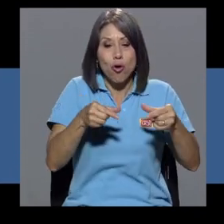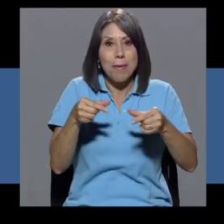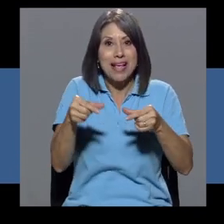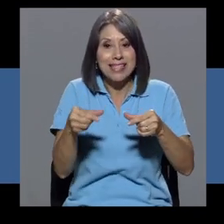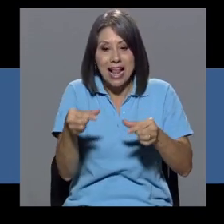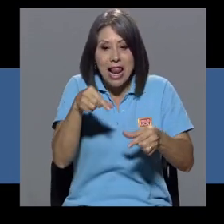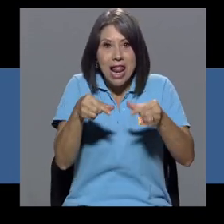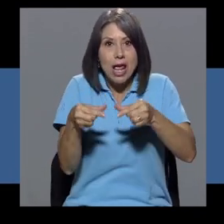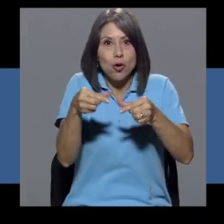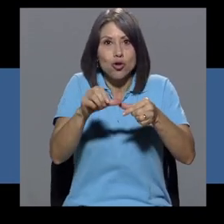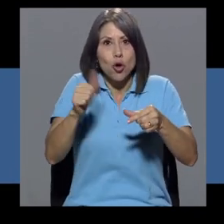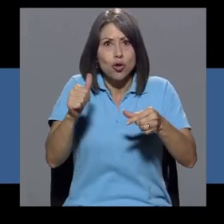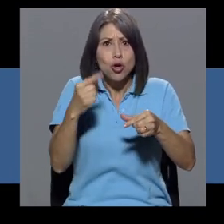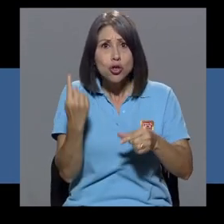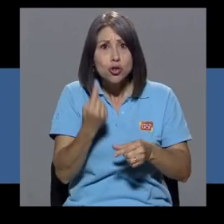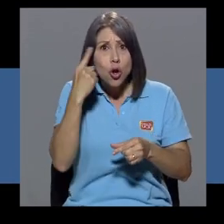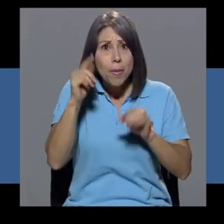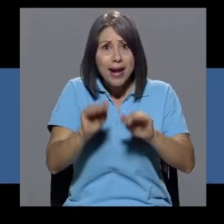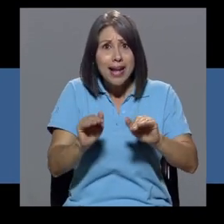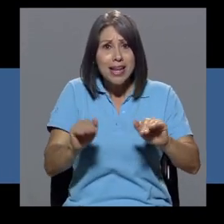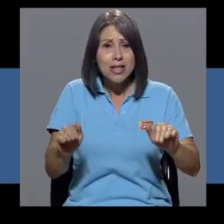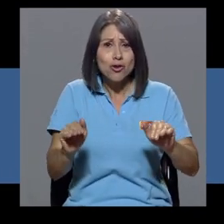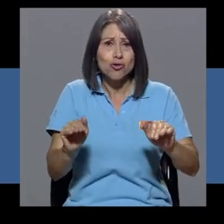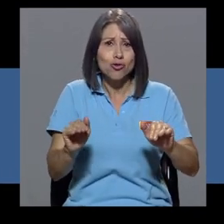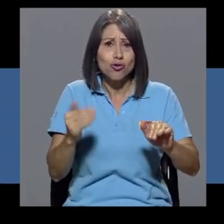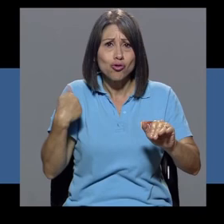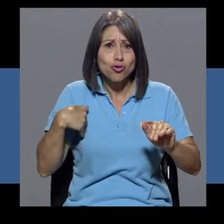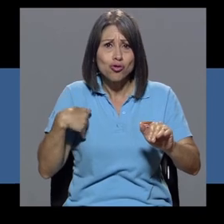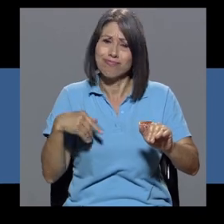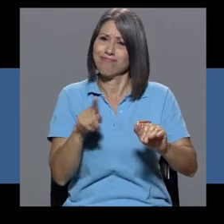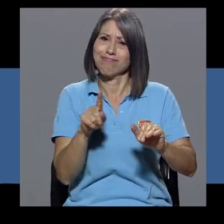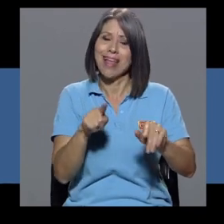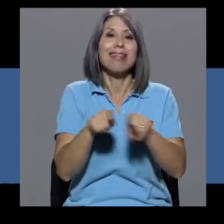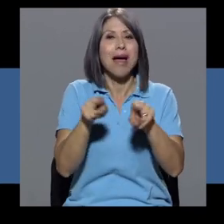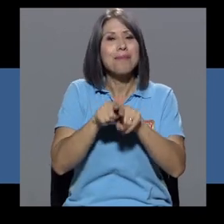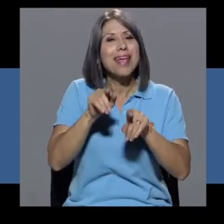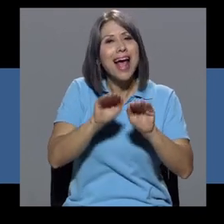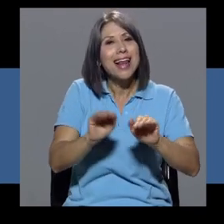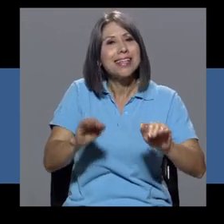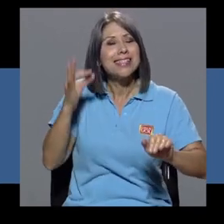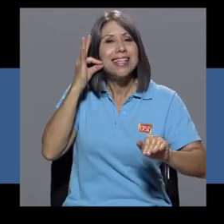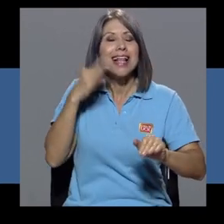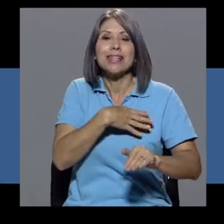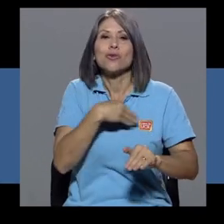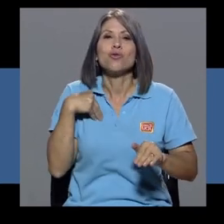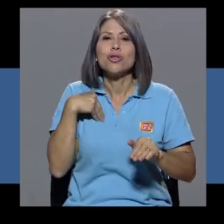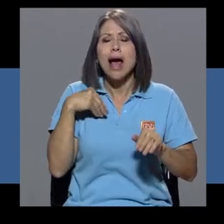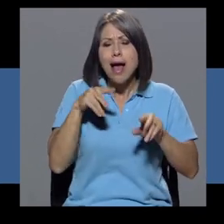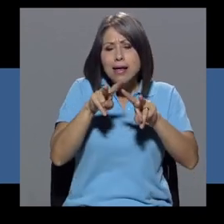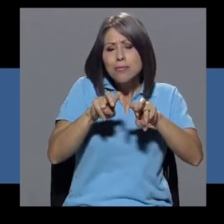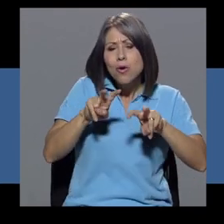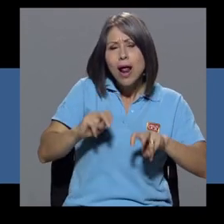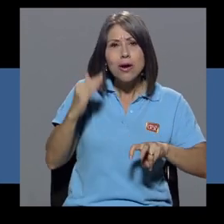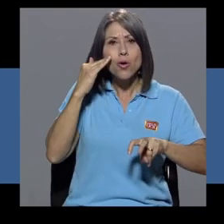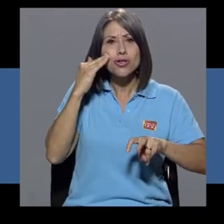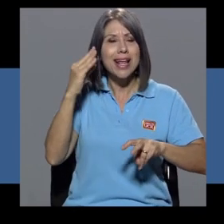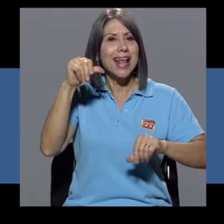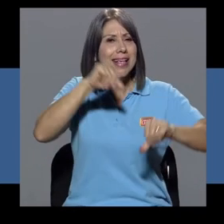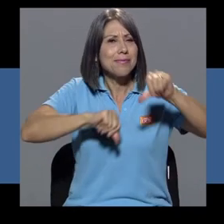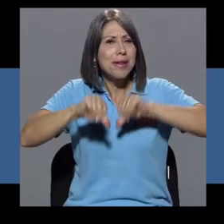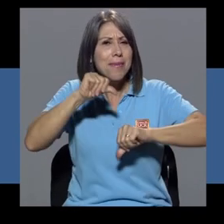legos y otros son solamente para niños. Las niñas también les gusta explorar, conocer, experimentar y analizar.